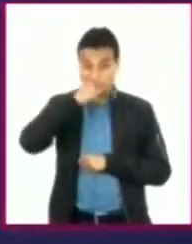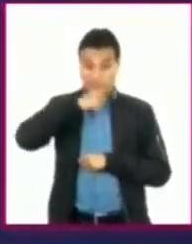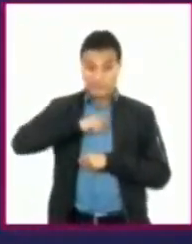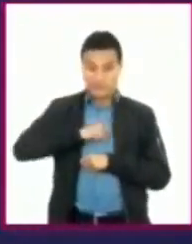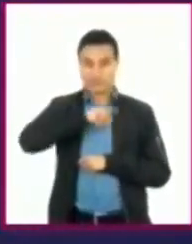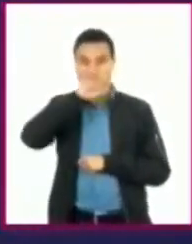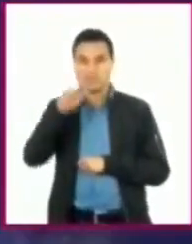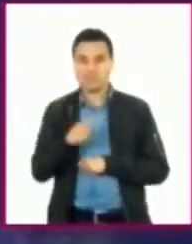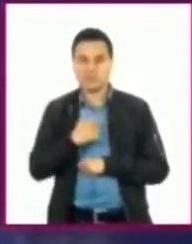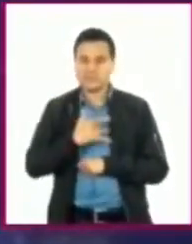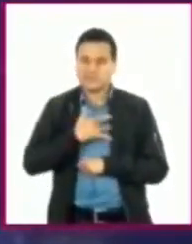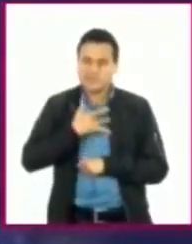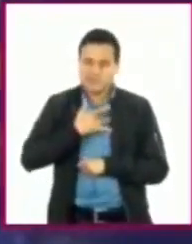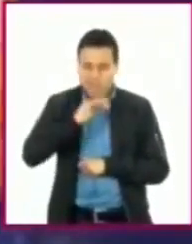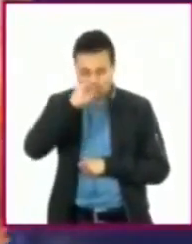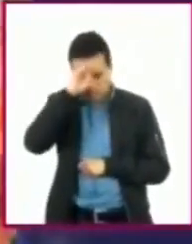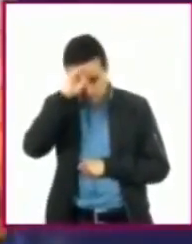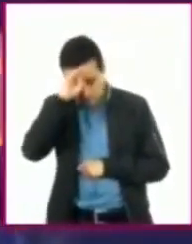Es decir,